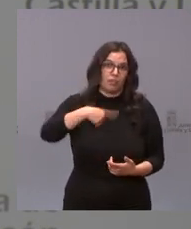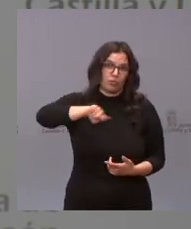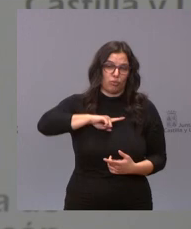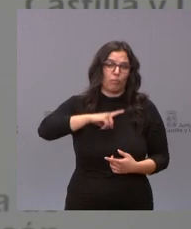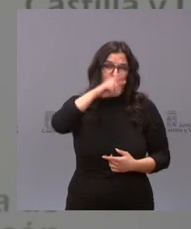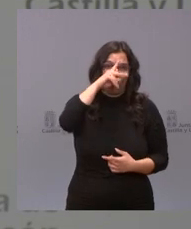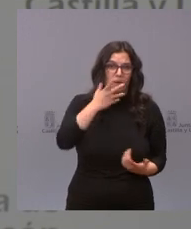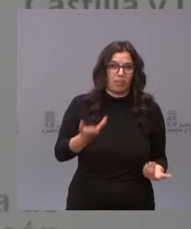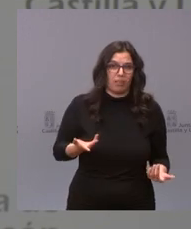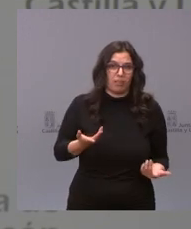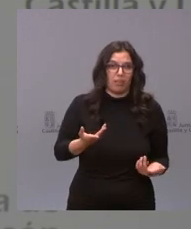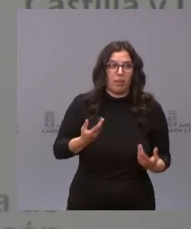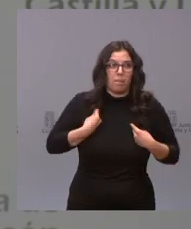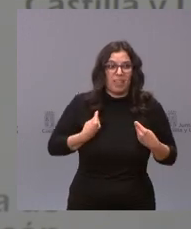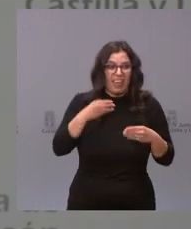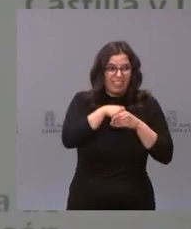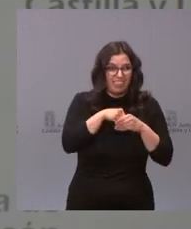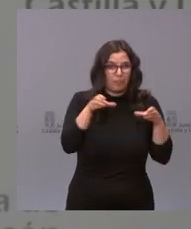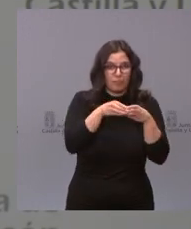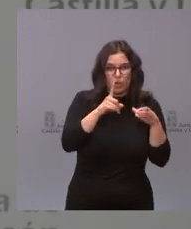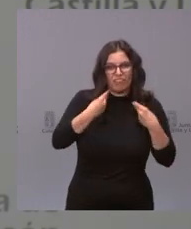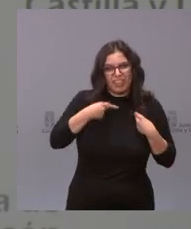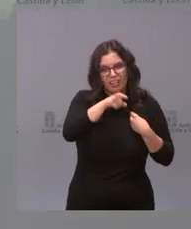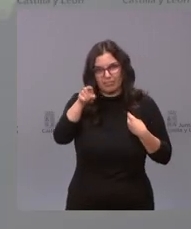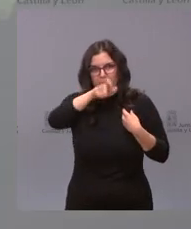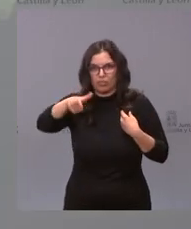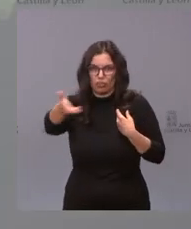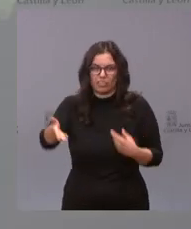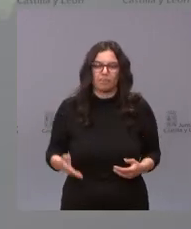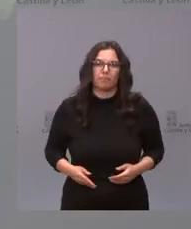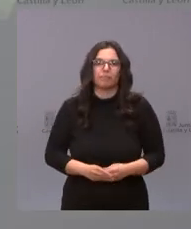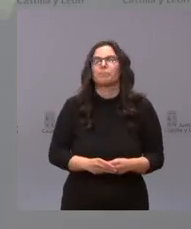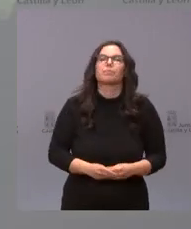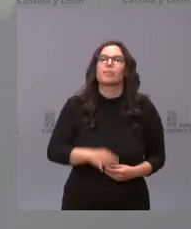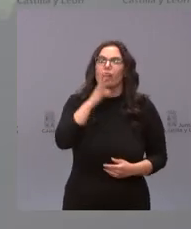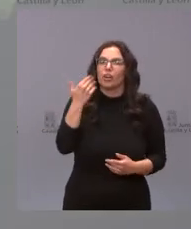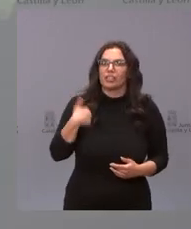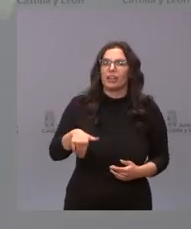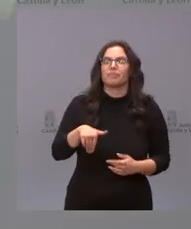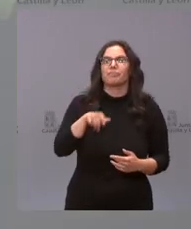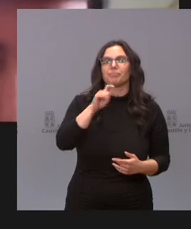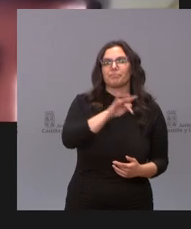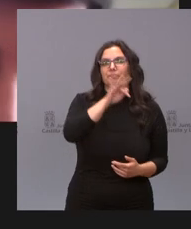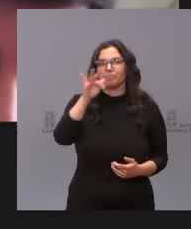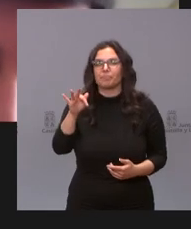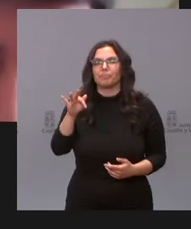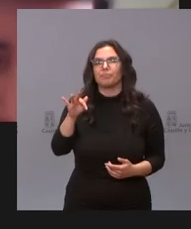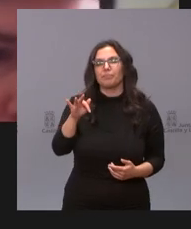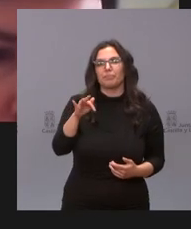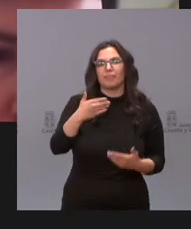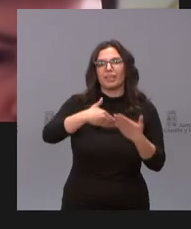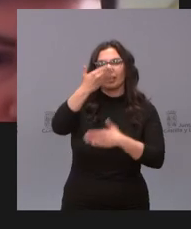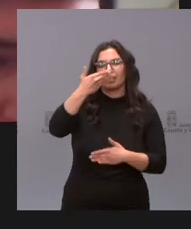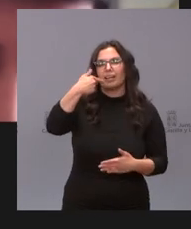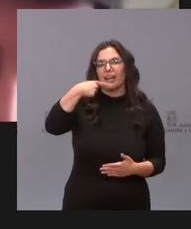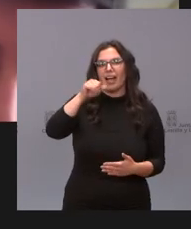partidos no la vida de partidos sino la vida de los ciudadanos Ahora y así saludamos a Ángel Benito de la Gaceta